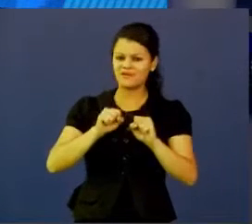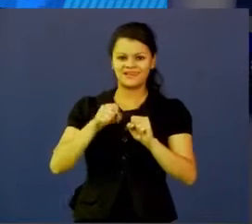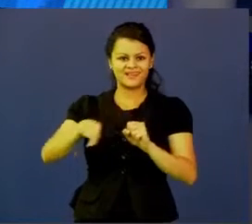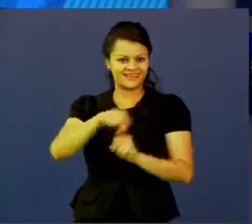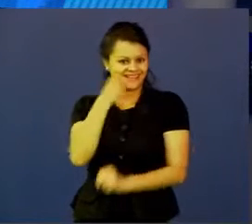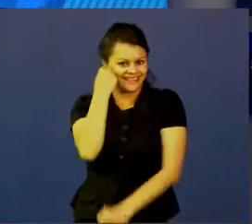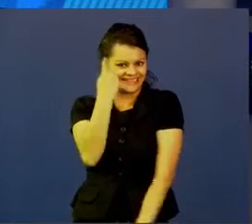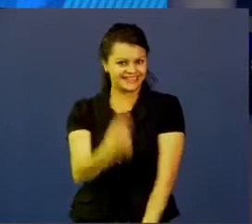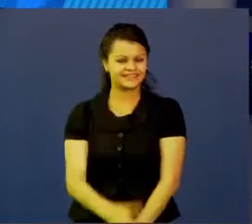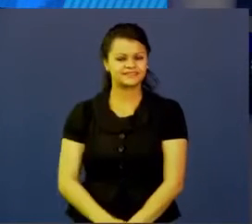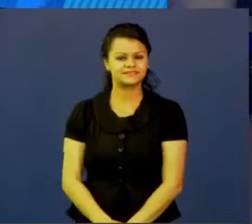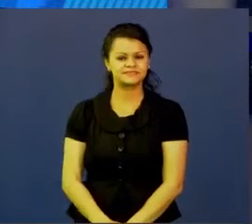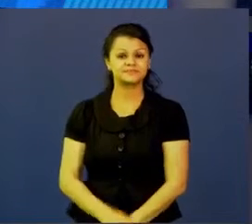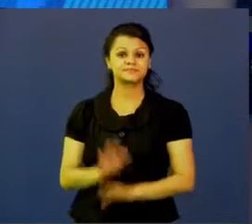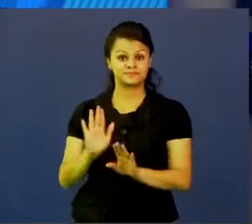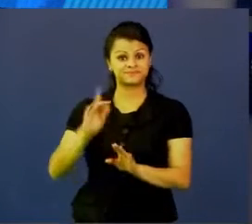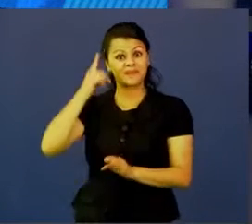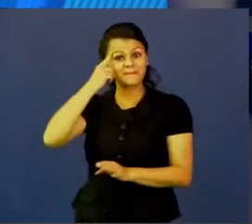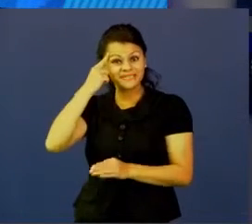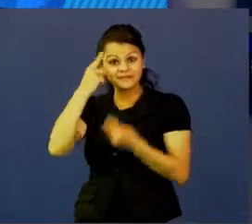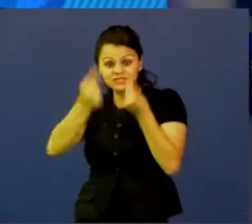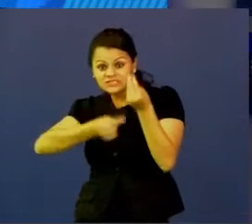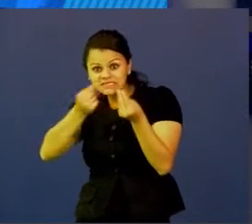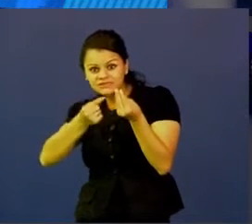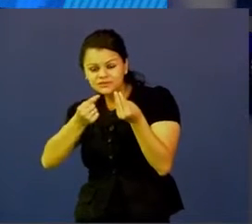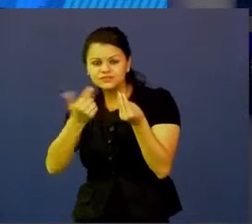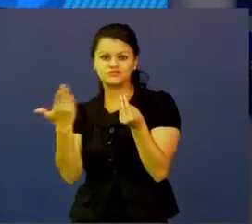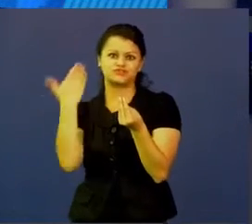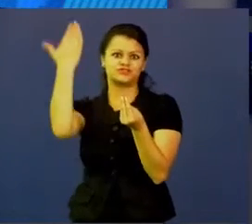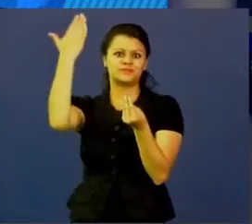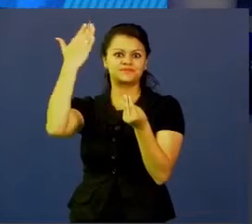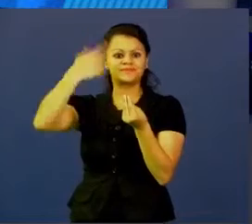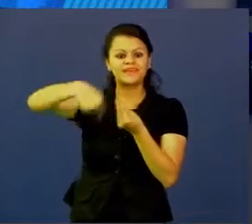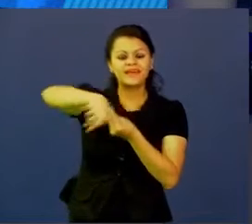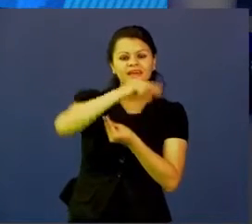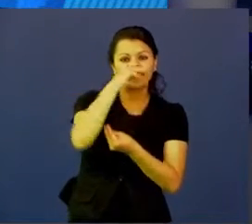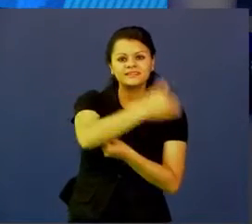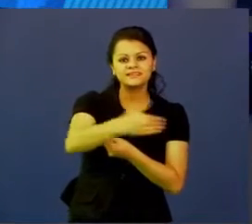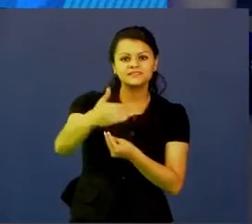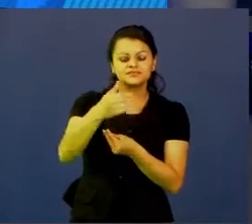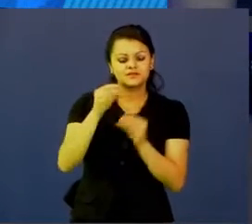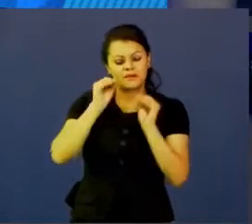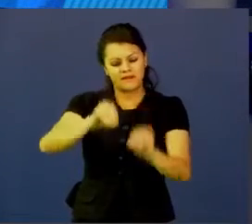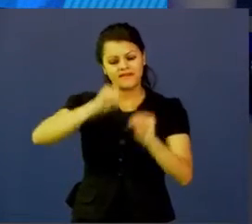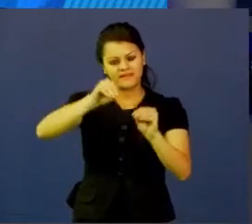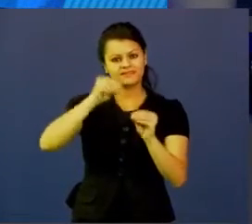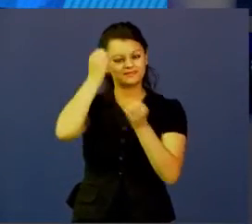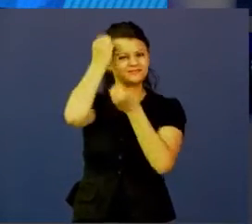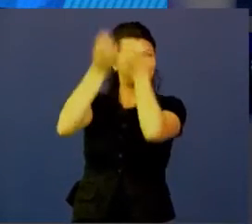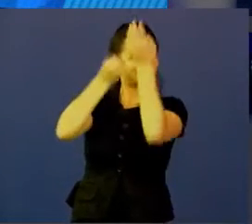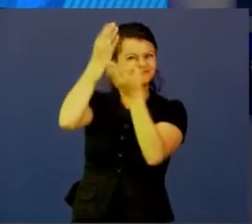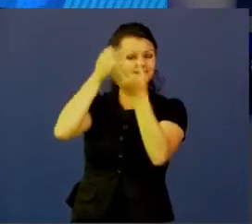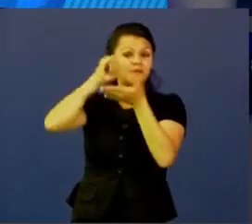Y lo que nos permite el pensamiento de diseño es inculcar en los niños la creatividad, como dice decir Ken